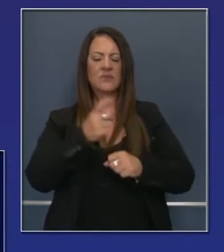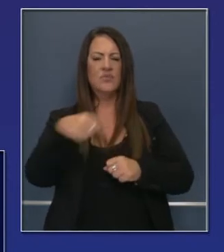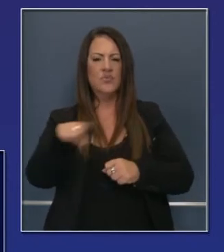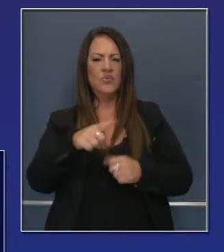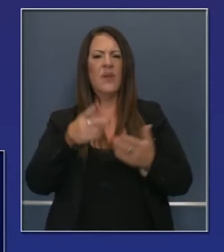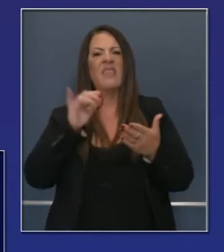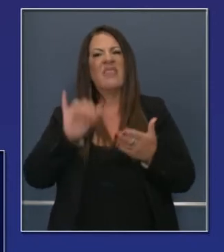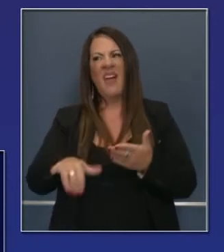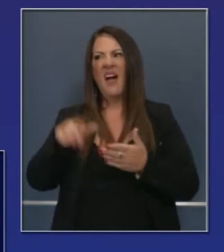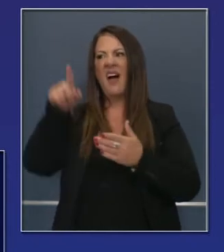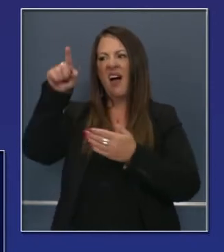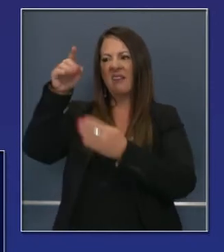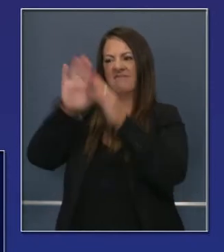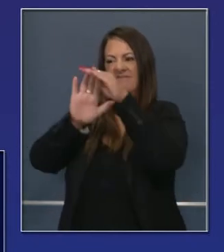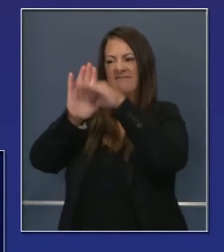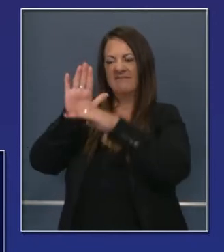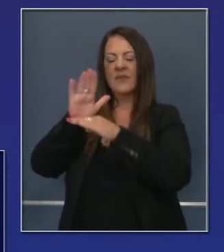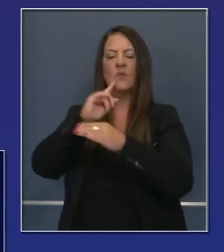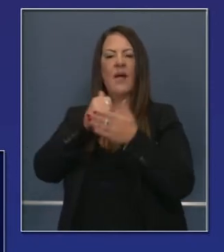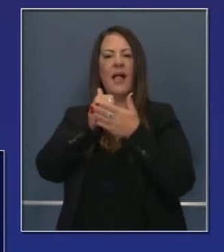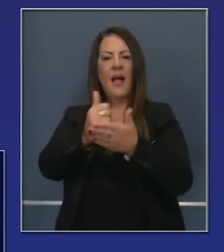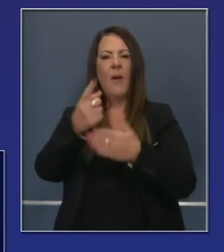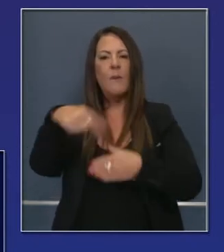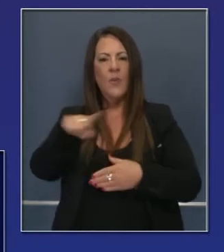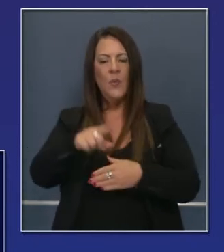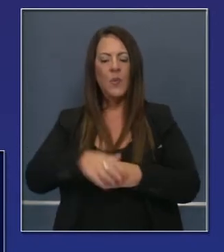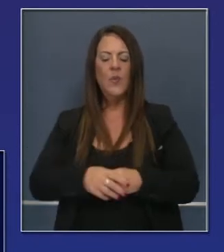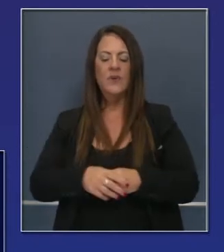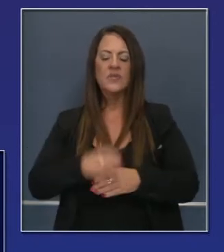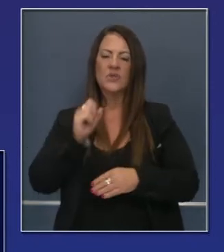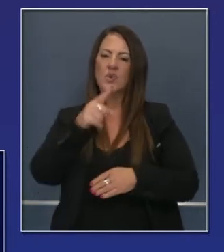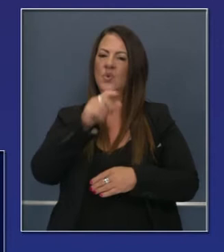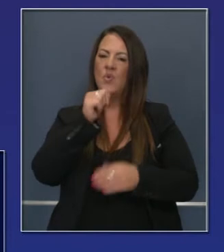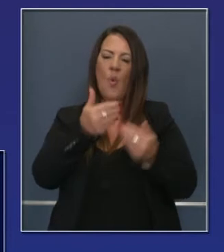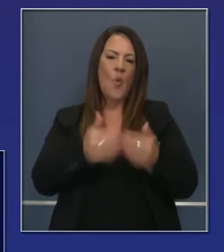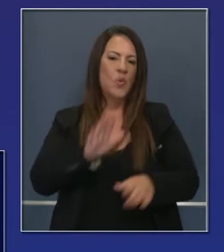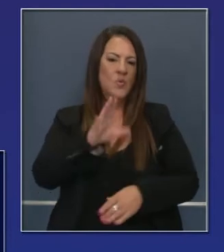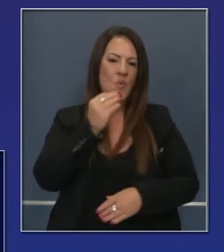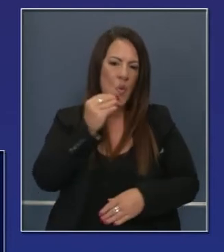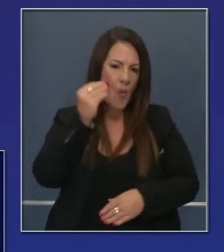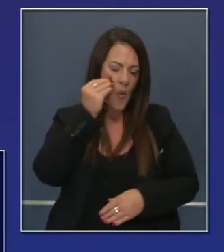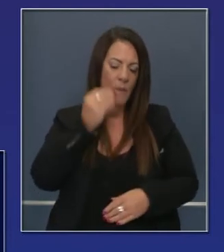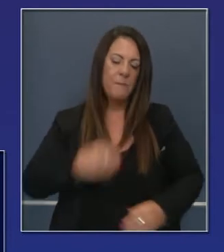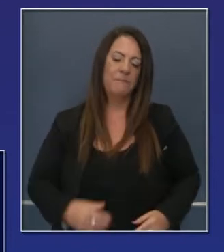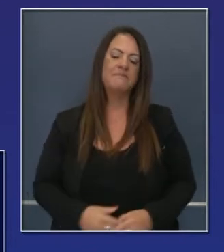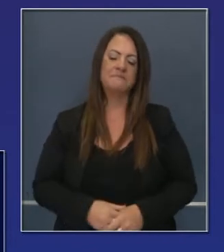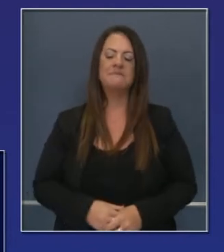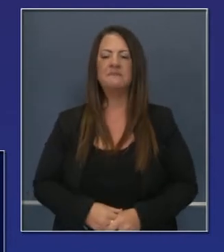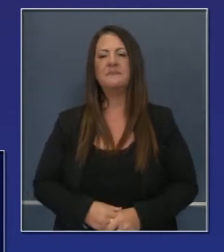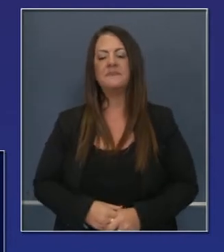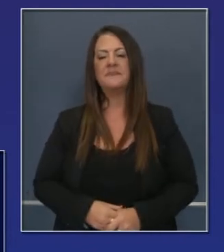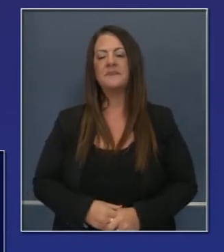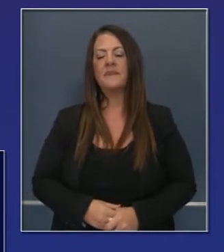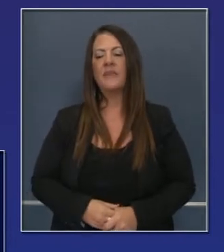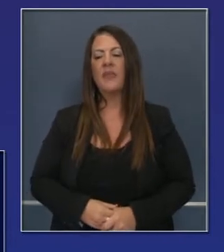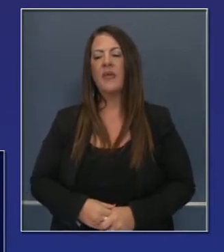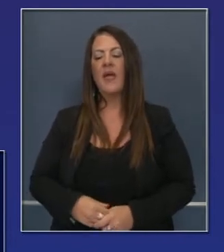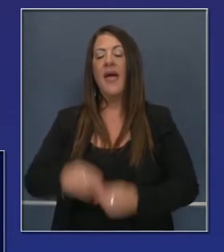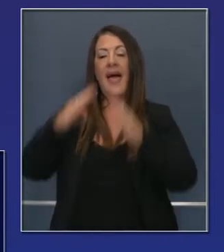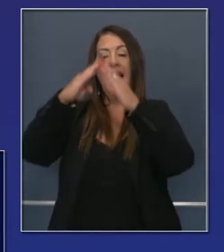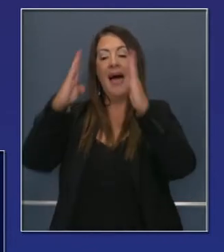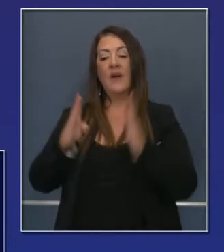y navegar las protecciones para cerciorarse que nadie pierda su hogar.